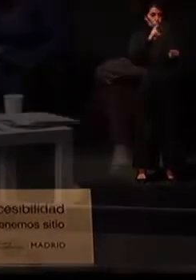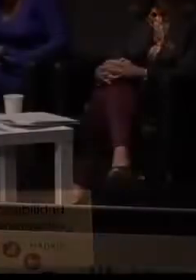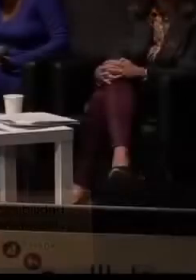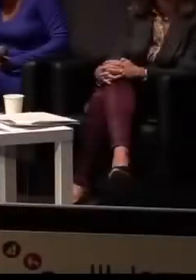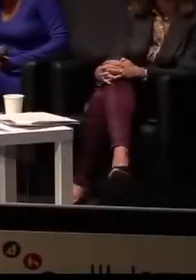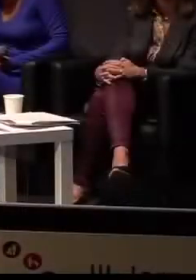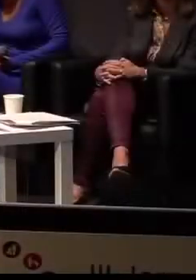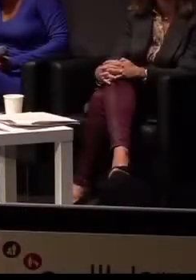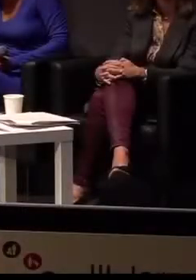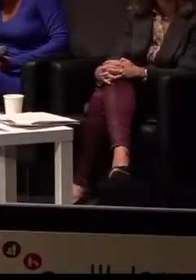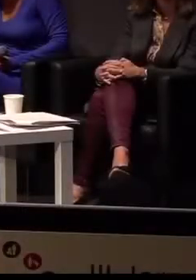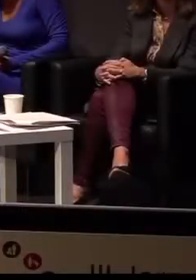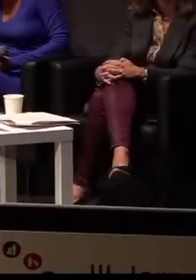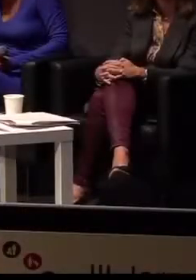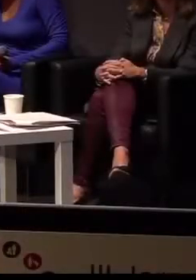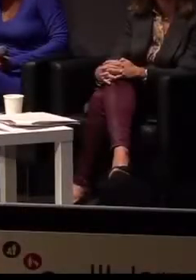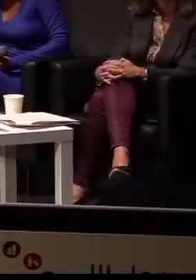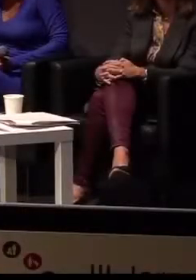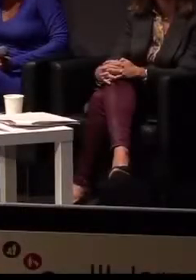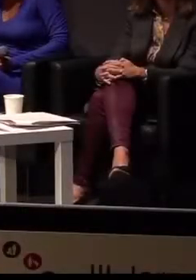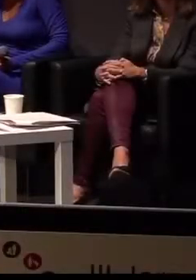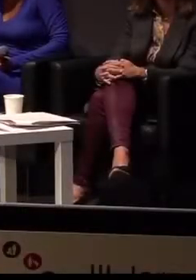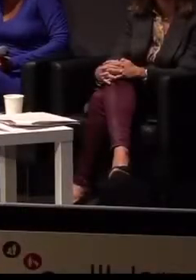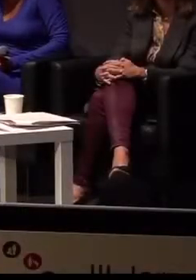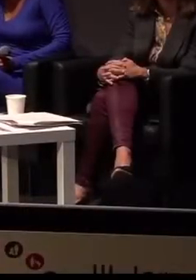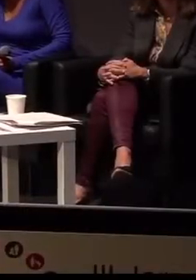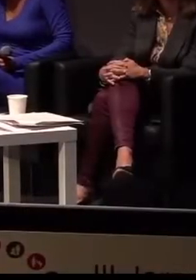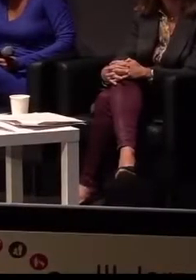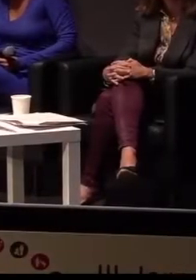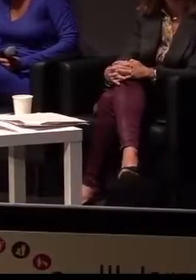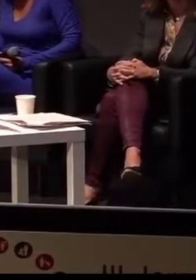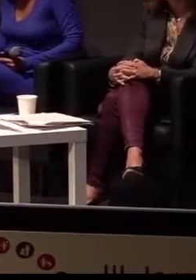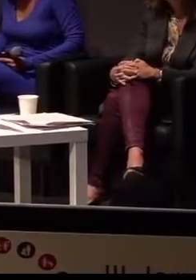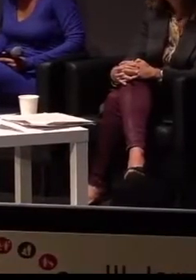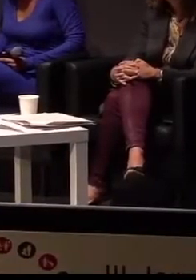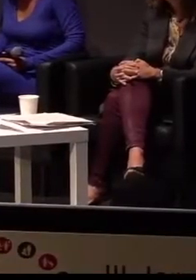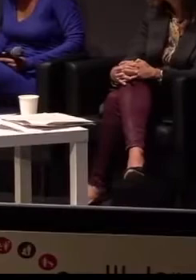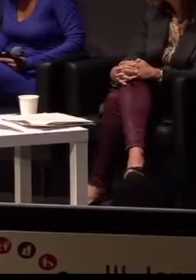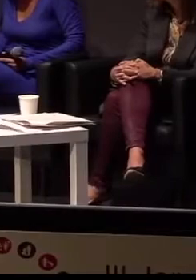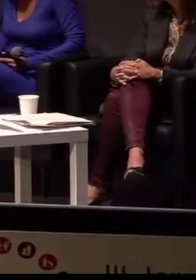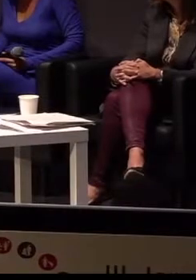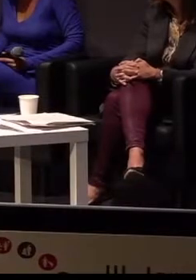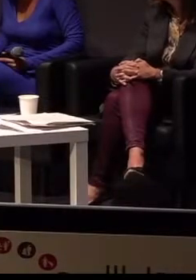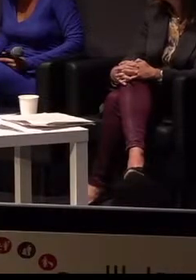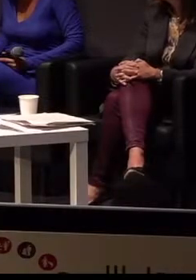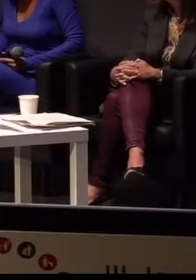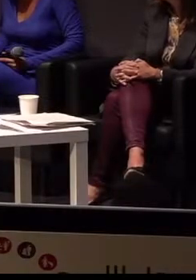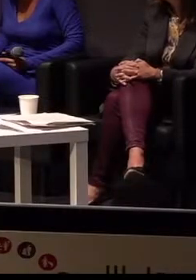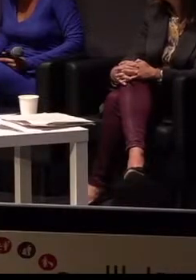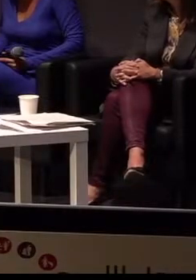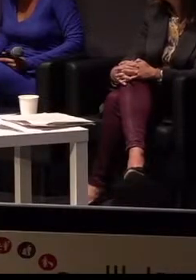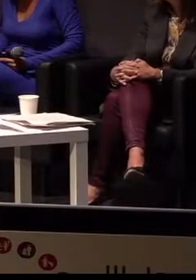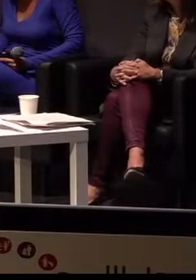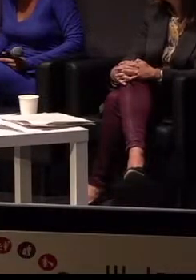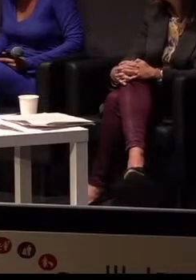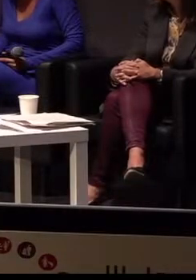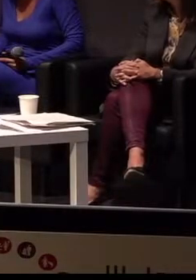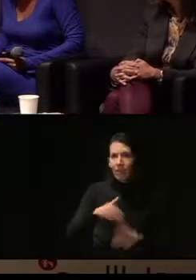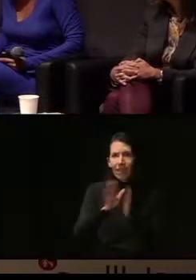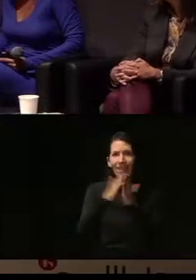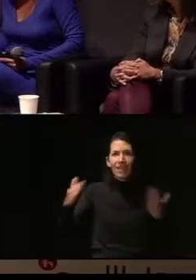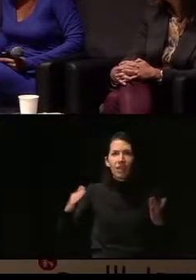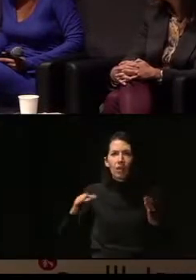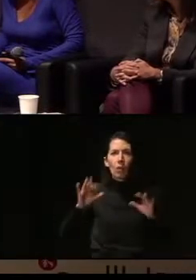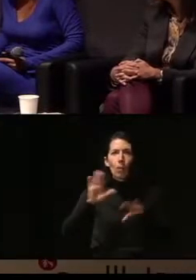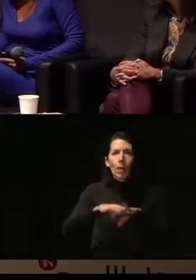a la representante de la Policía Municipal sobre si se puede acceder al tríptico informativo que tienen para los